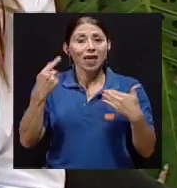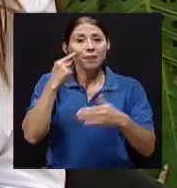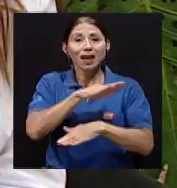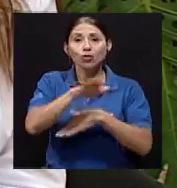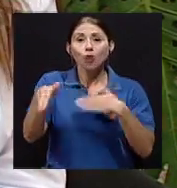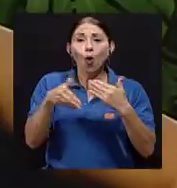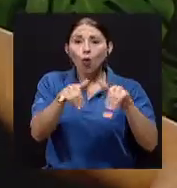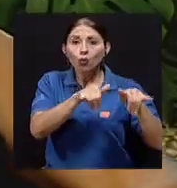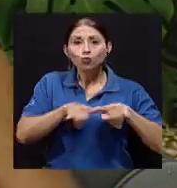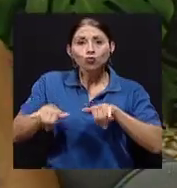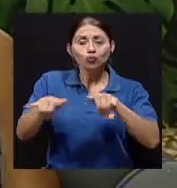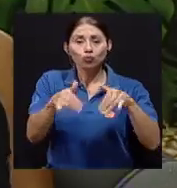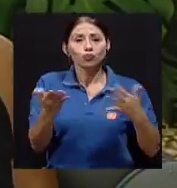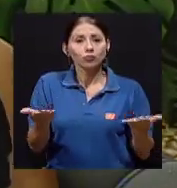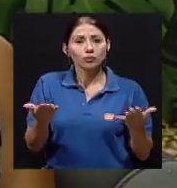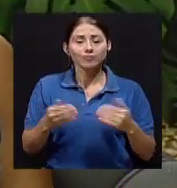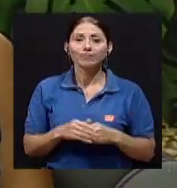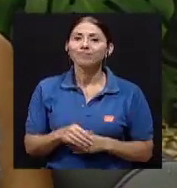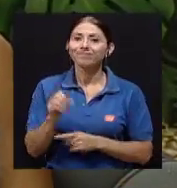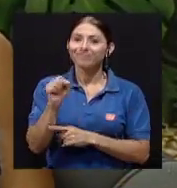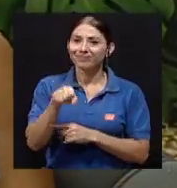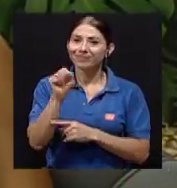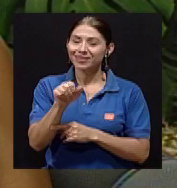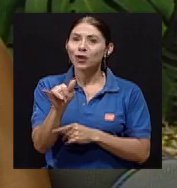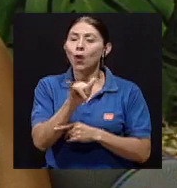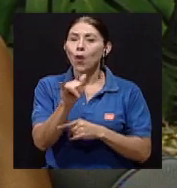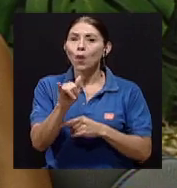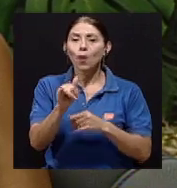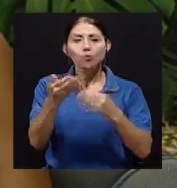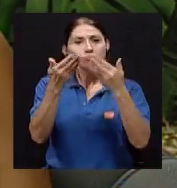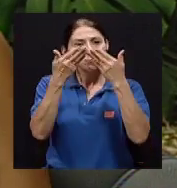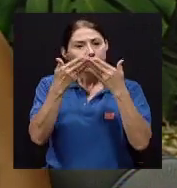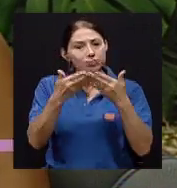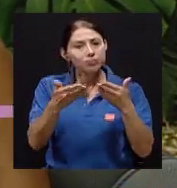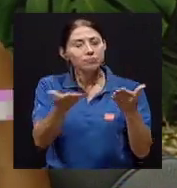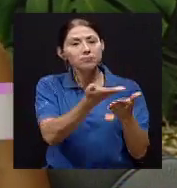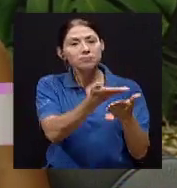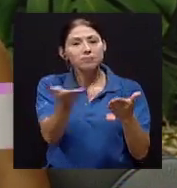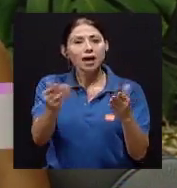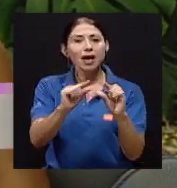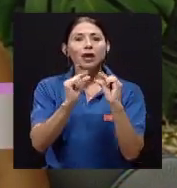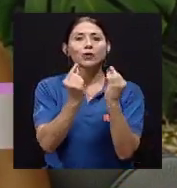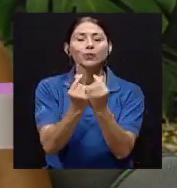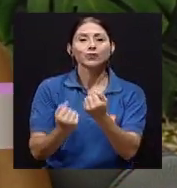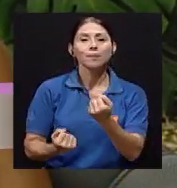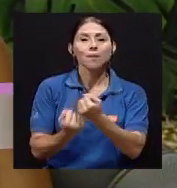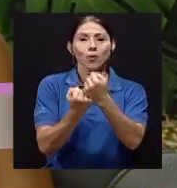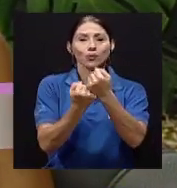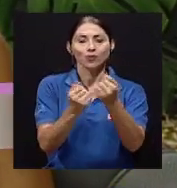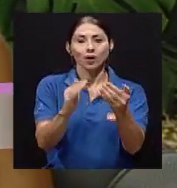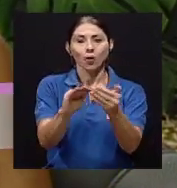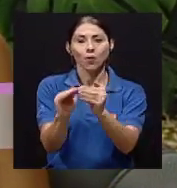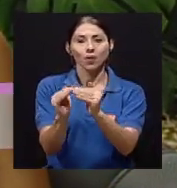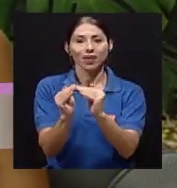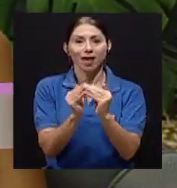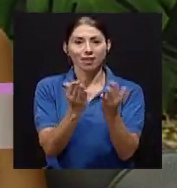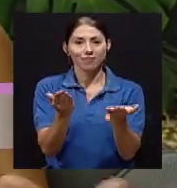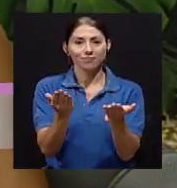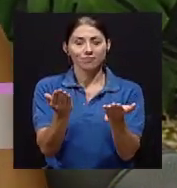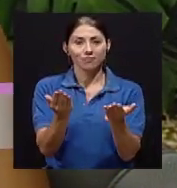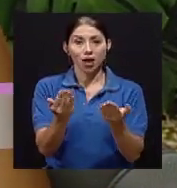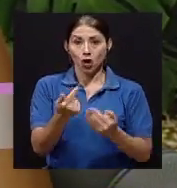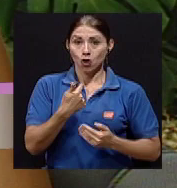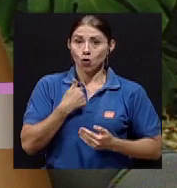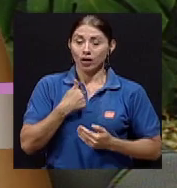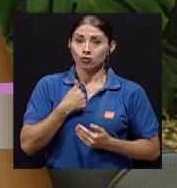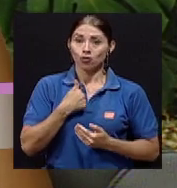todas? Como dar una apertura o un camino hacia las redes de apoyo desde la comunidad, verdad. Como saber de que lo que